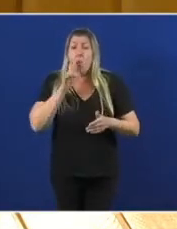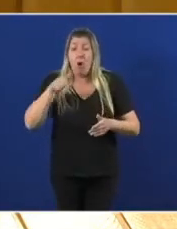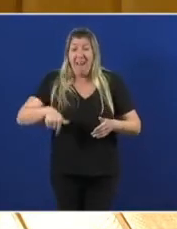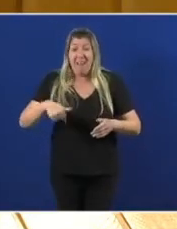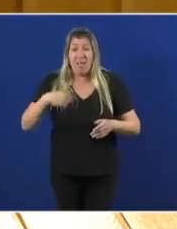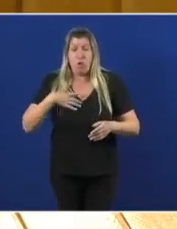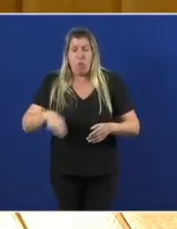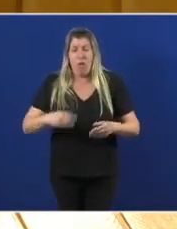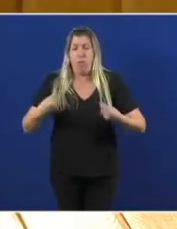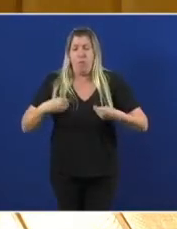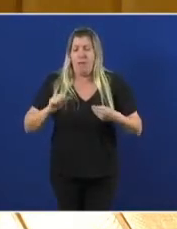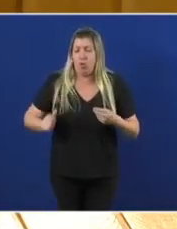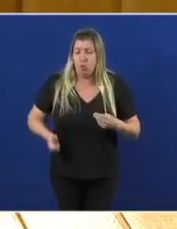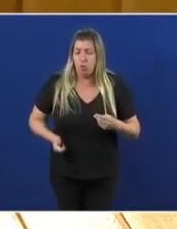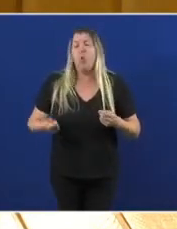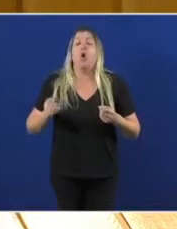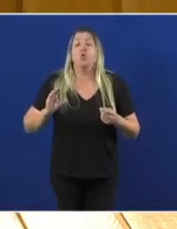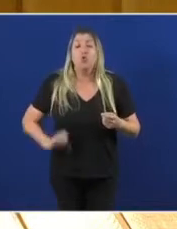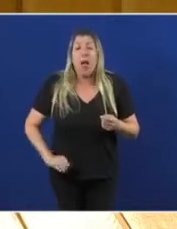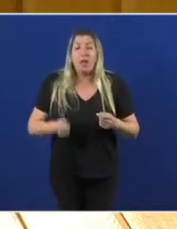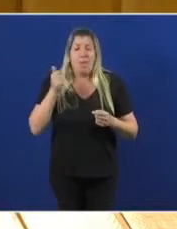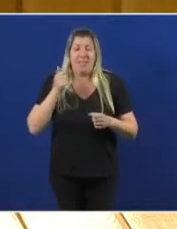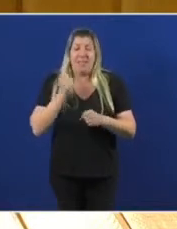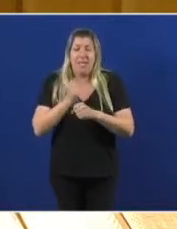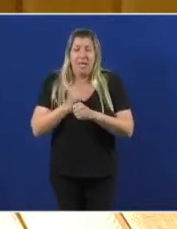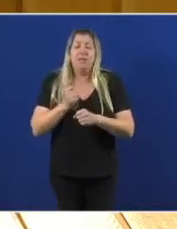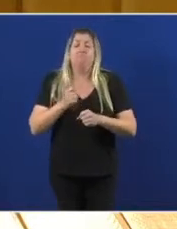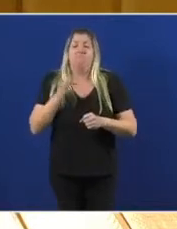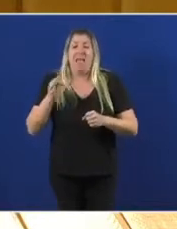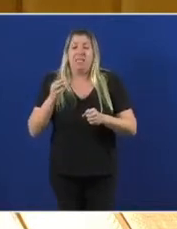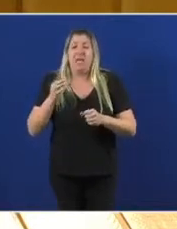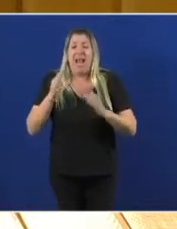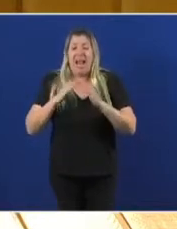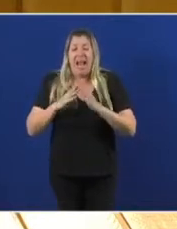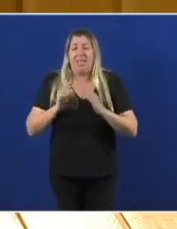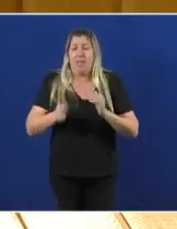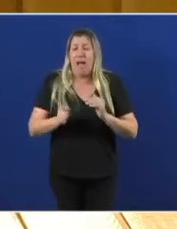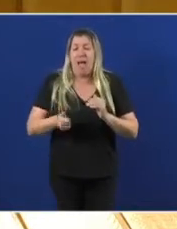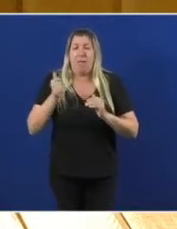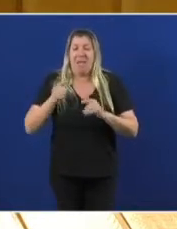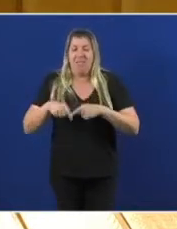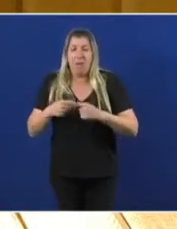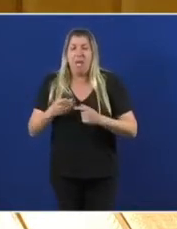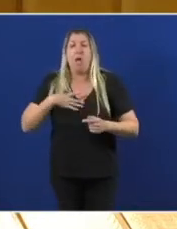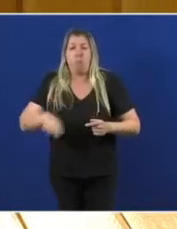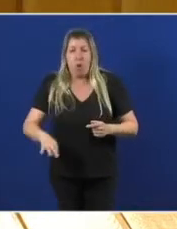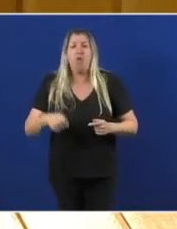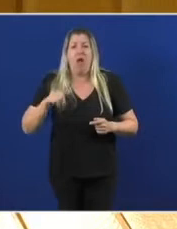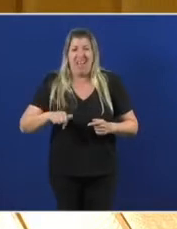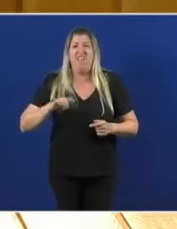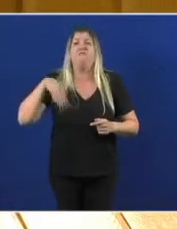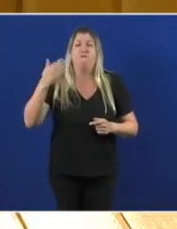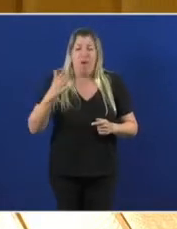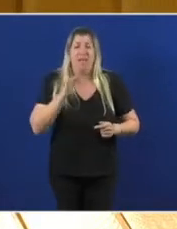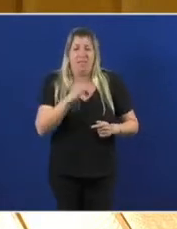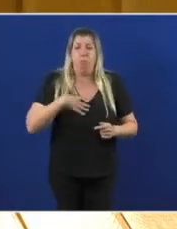nin con dous salarios podería acceder a unha vivenda e formar unha familia traballo o mesmo